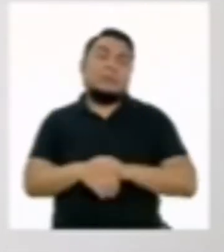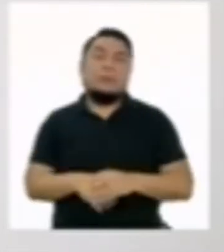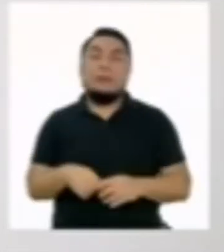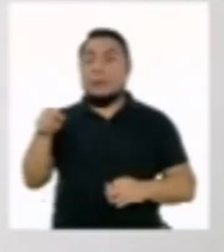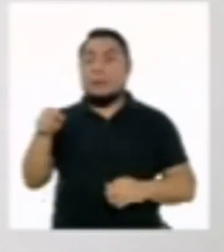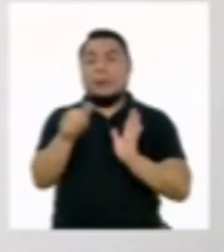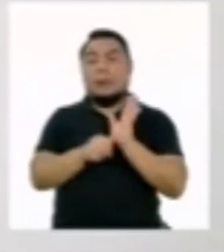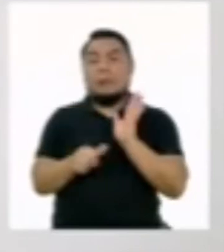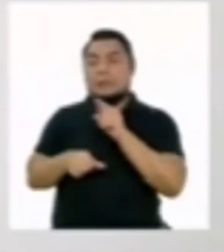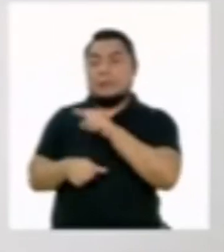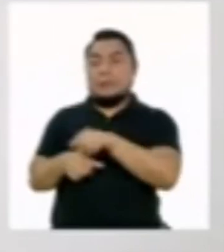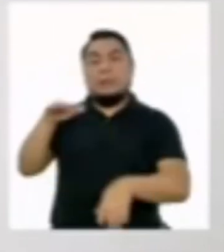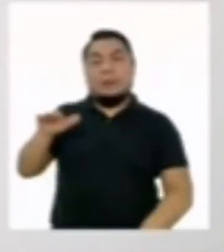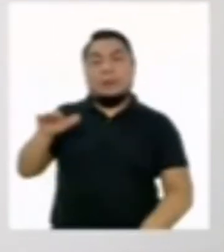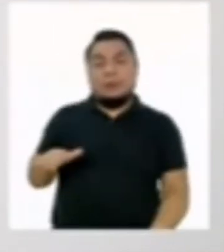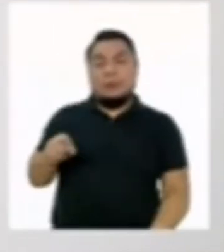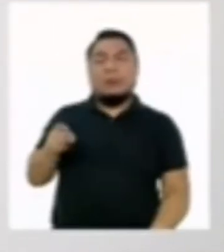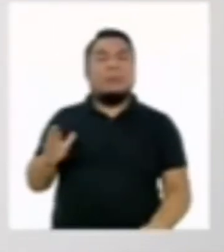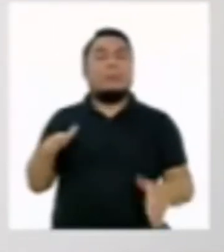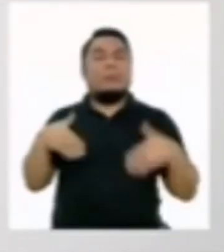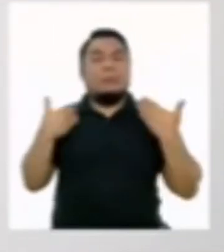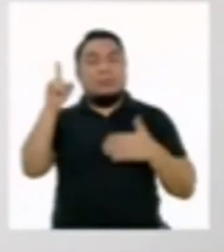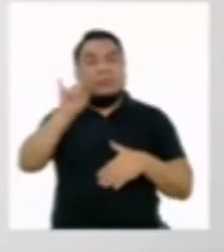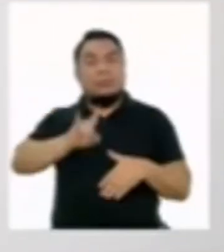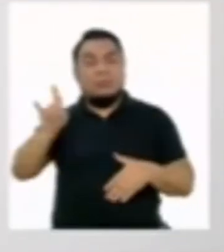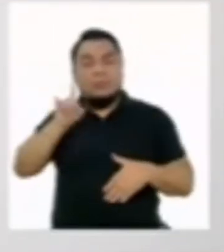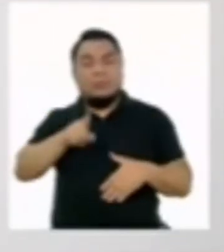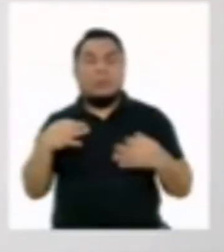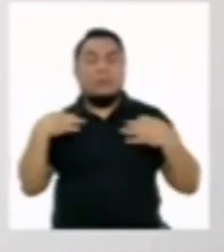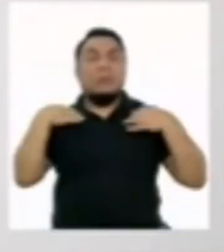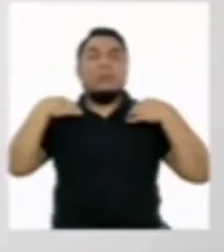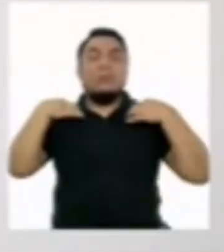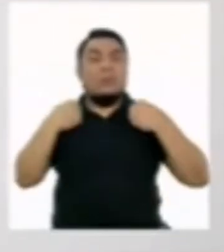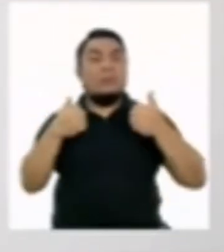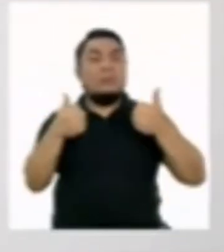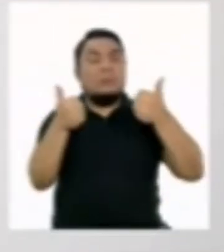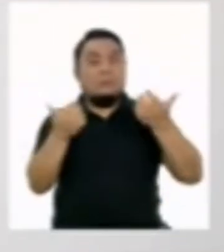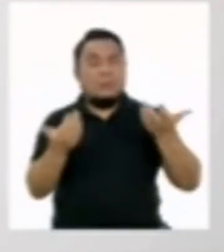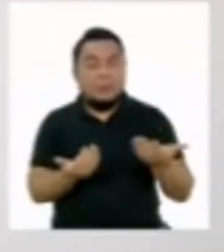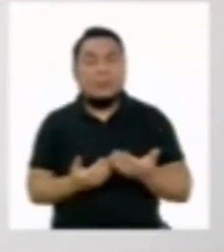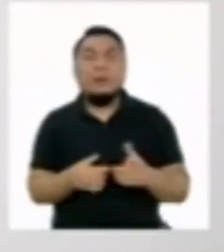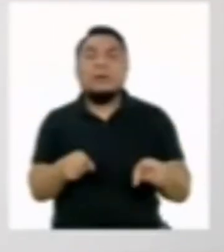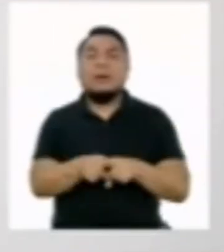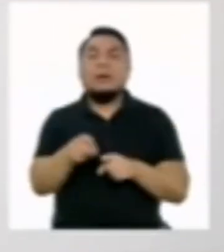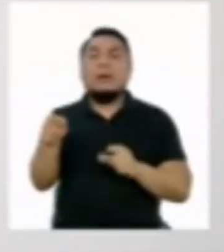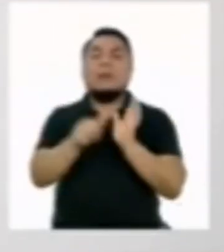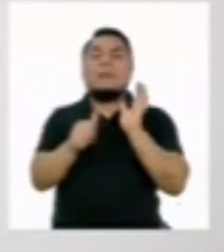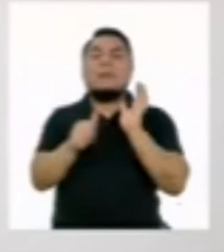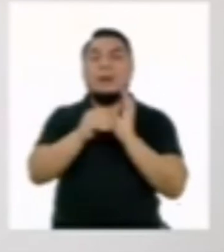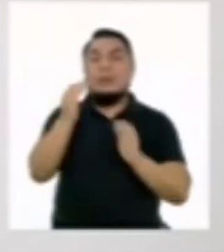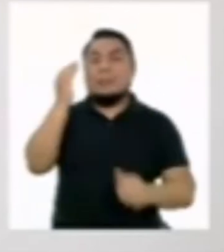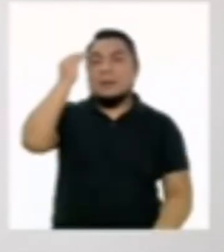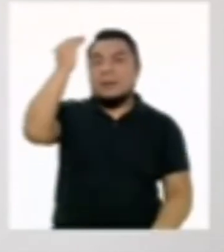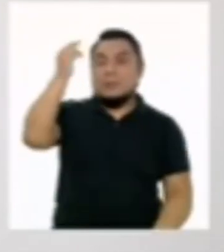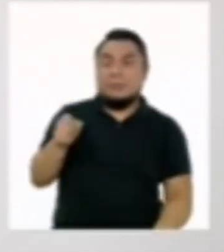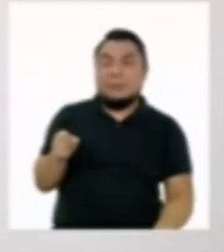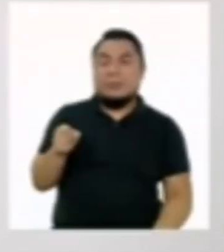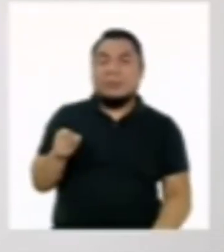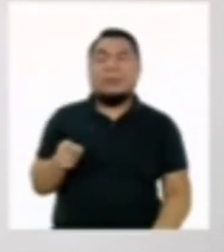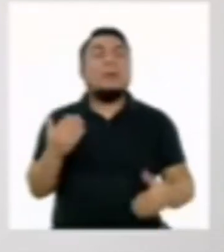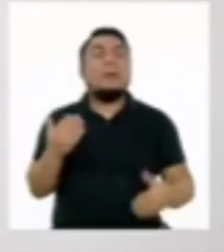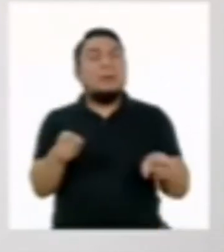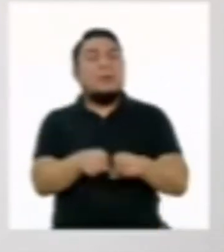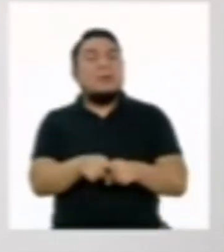que un hermano menor pueda usar las ropas en buen estado del hermano mayor o